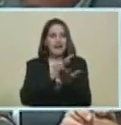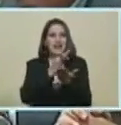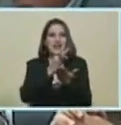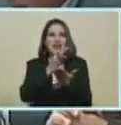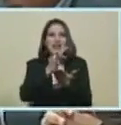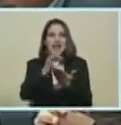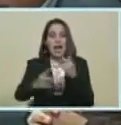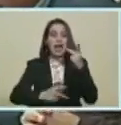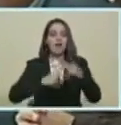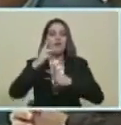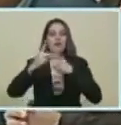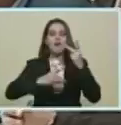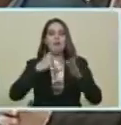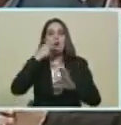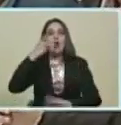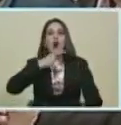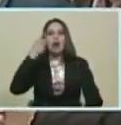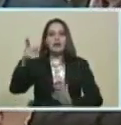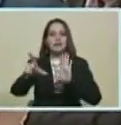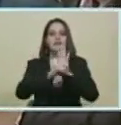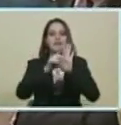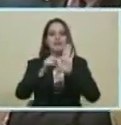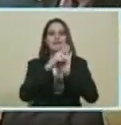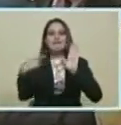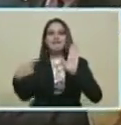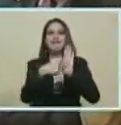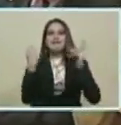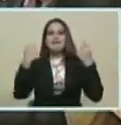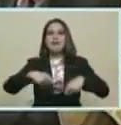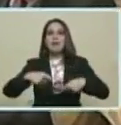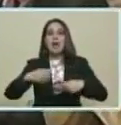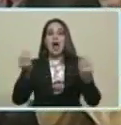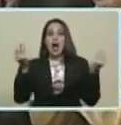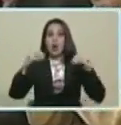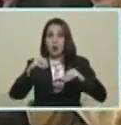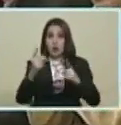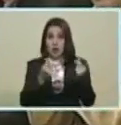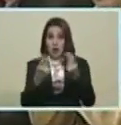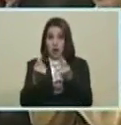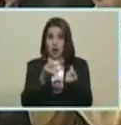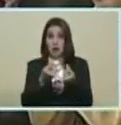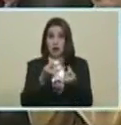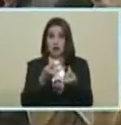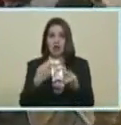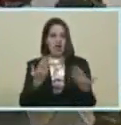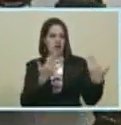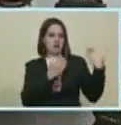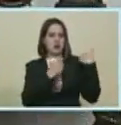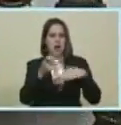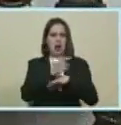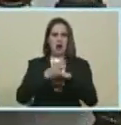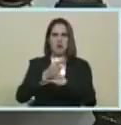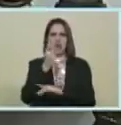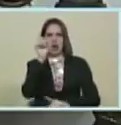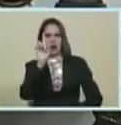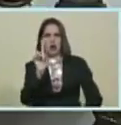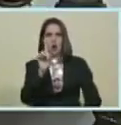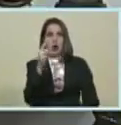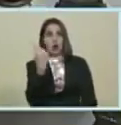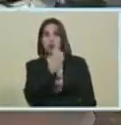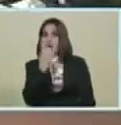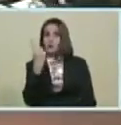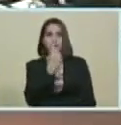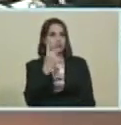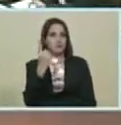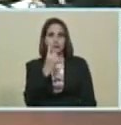política De precios acordados No es responsabilidad Solamente del gobierno No es solamente Responsabilidad De